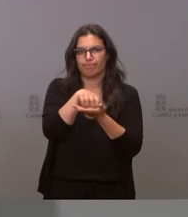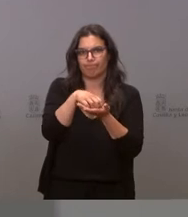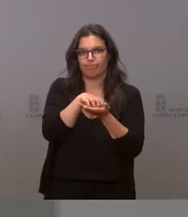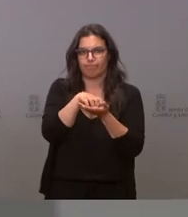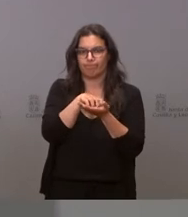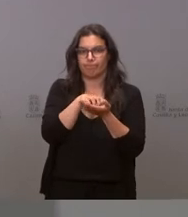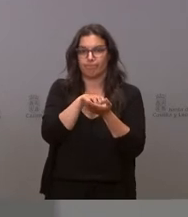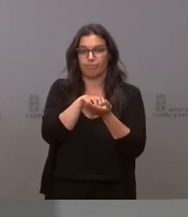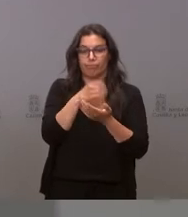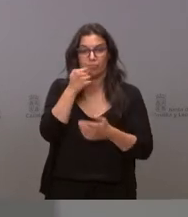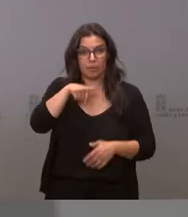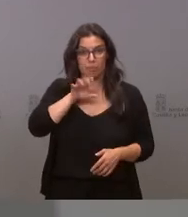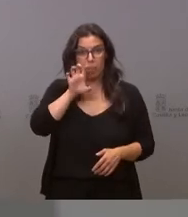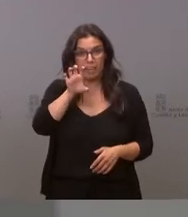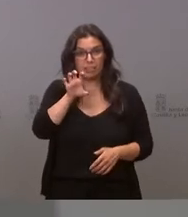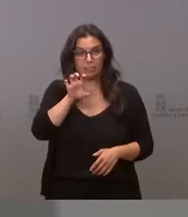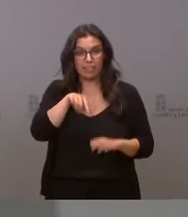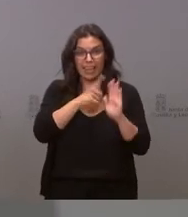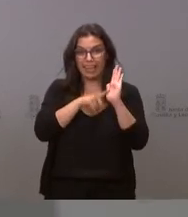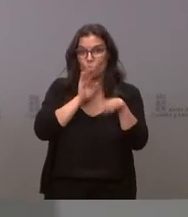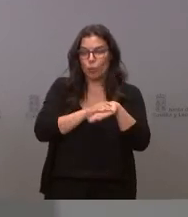si en este país se aplican las leyes